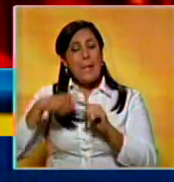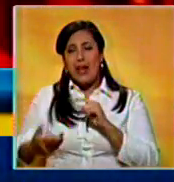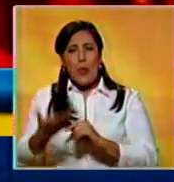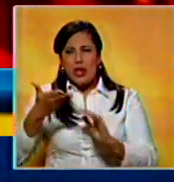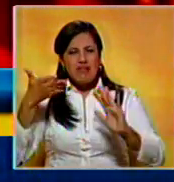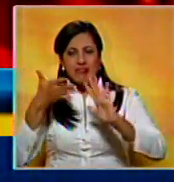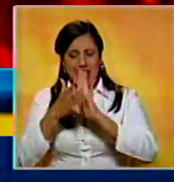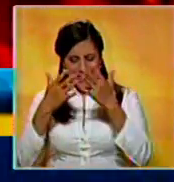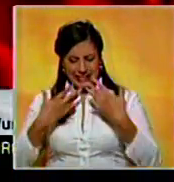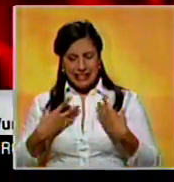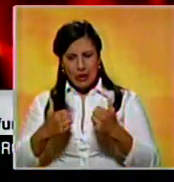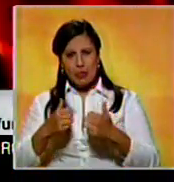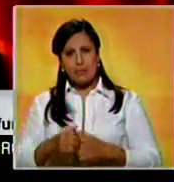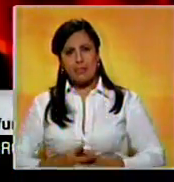importante es la seguridad.